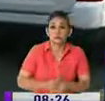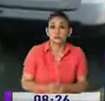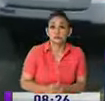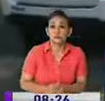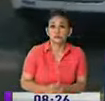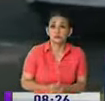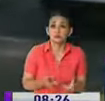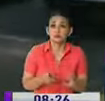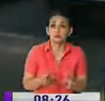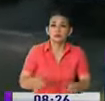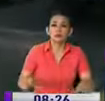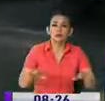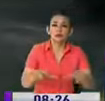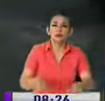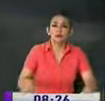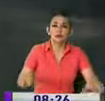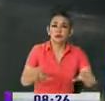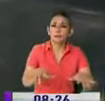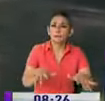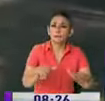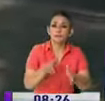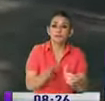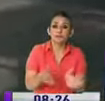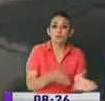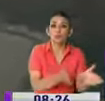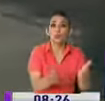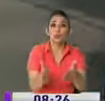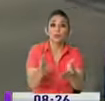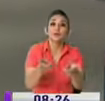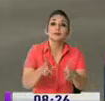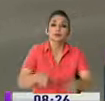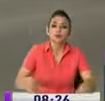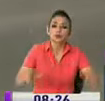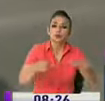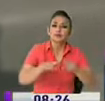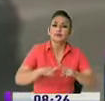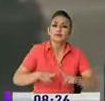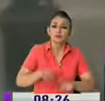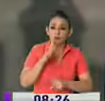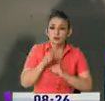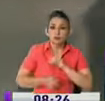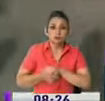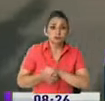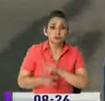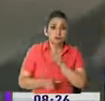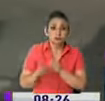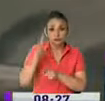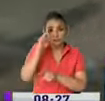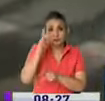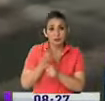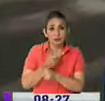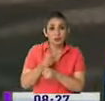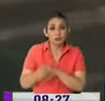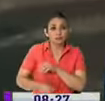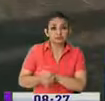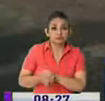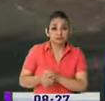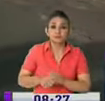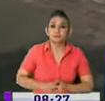área de aquí de la curva también hay muchos puntos ciegos donde que se esconden los malhechores.